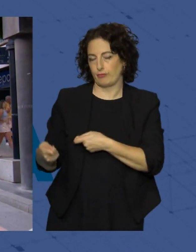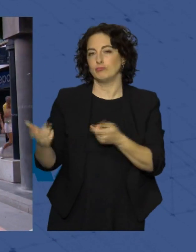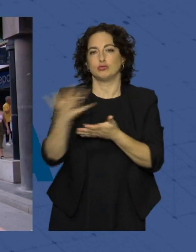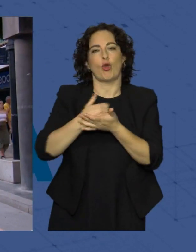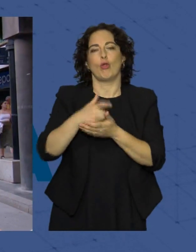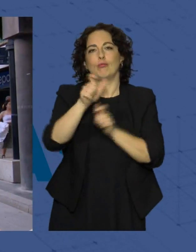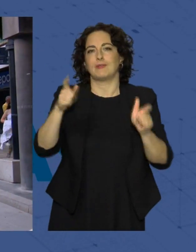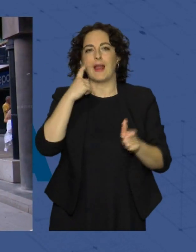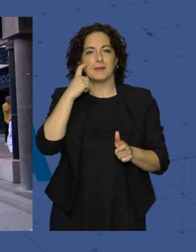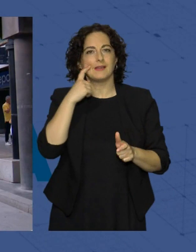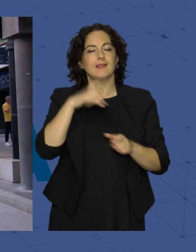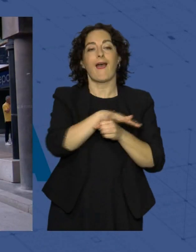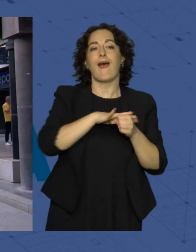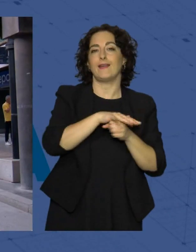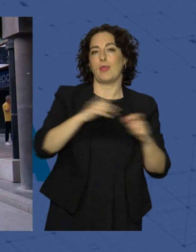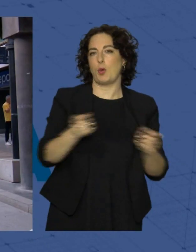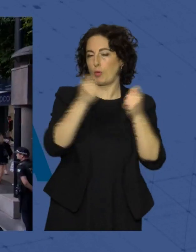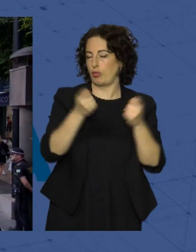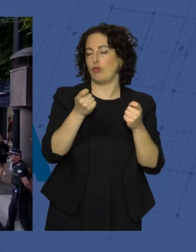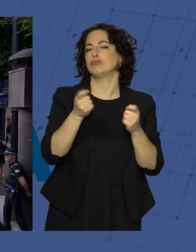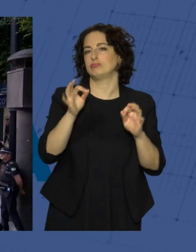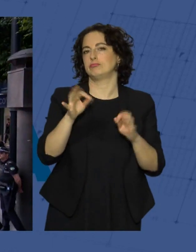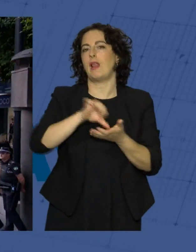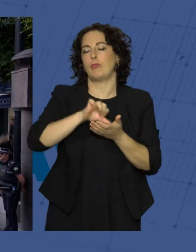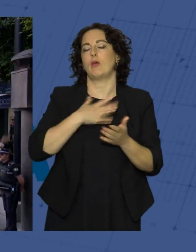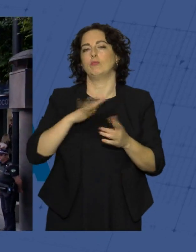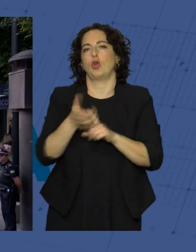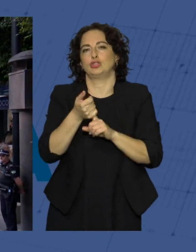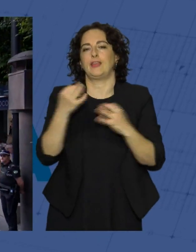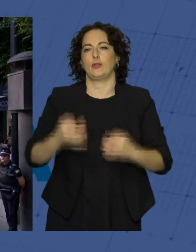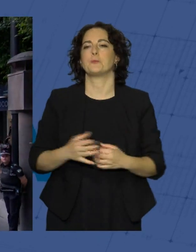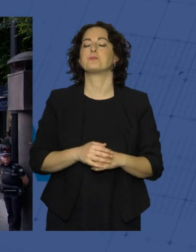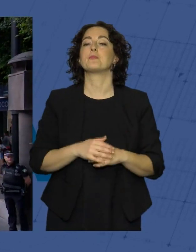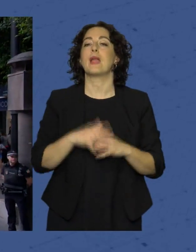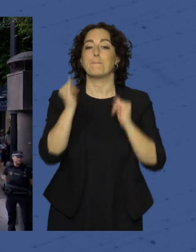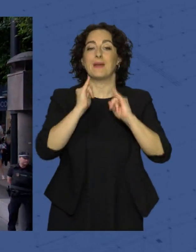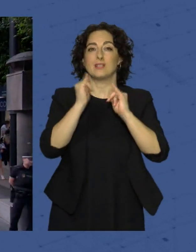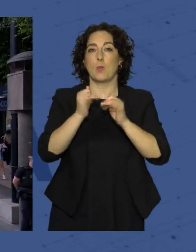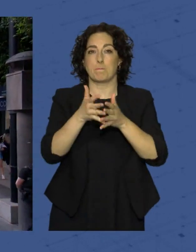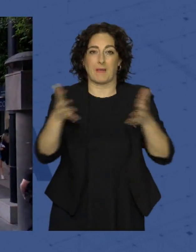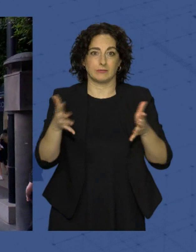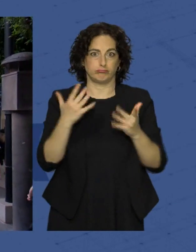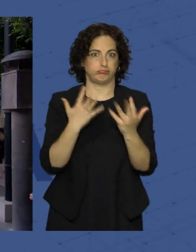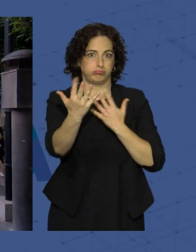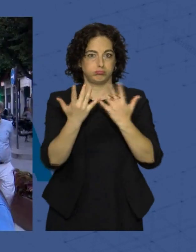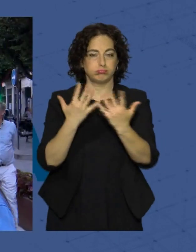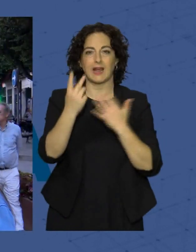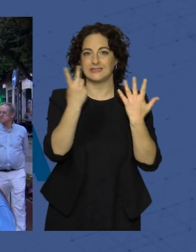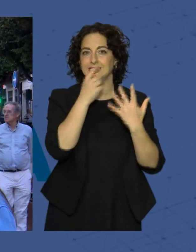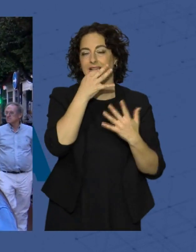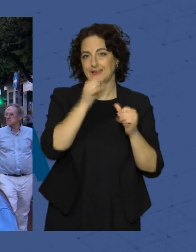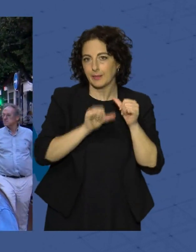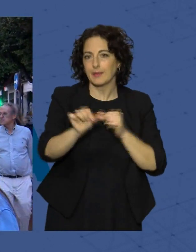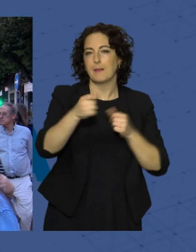almerienses y el área de promoción de la ciudad lo hemos conseguido. El paseo de la capital veía incrementar el tránsito peatonal desde las 7 de la tarde con el gastroar,